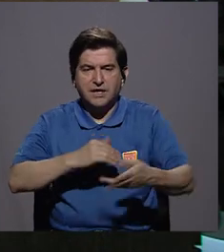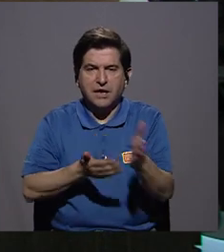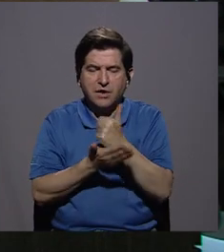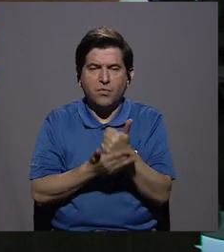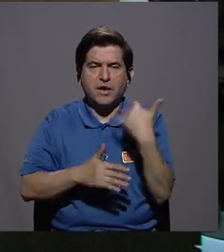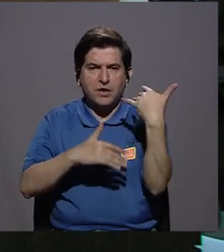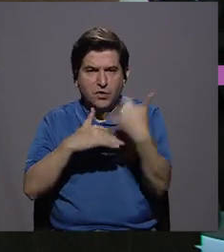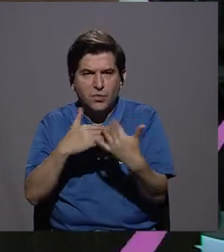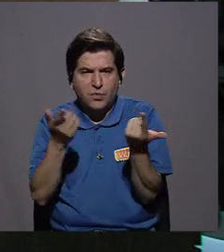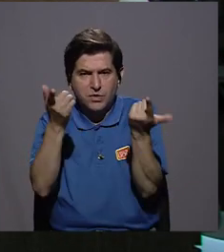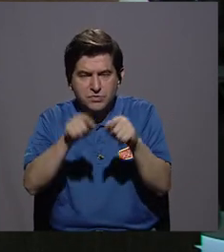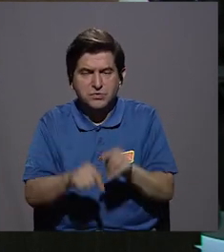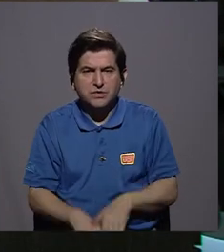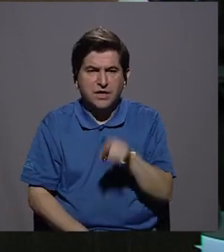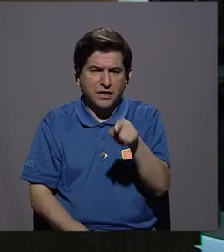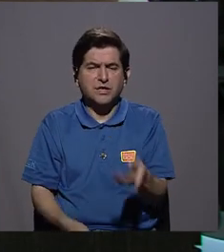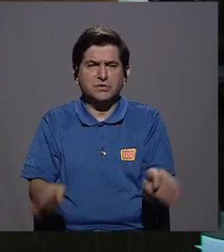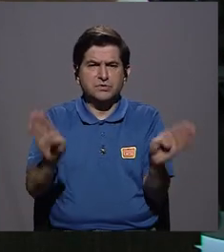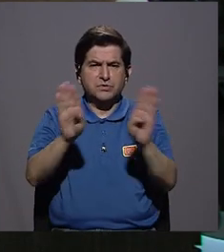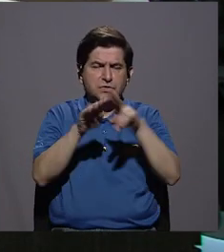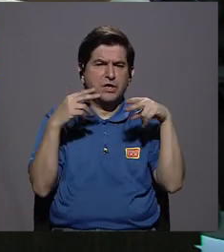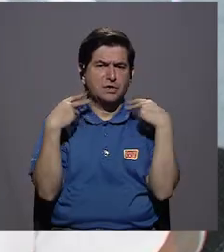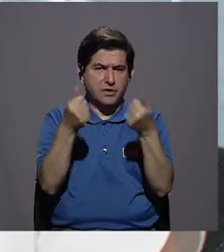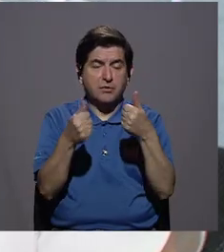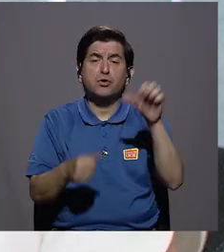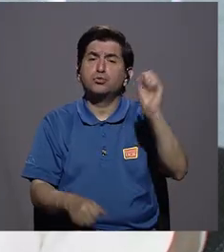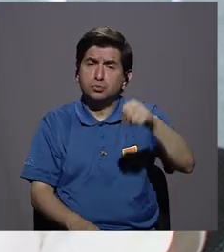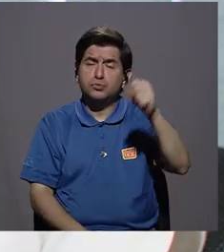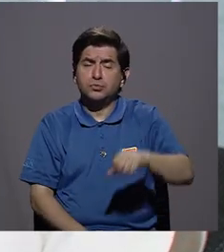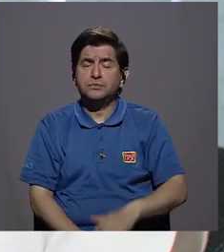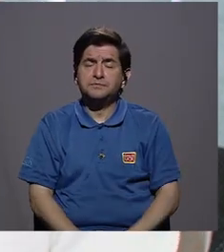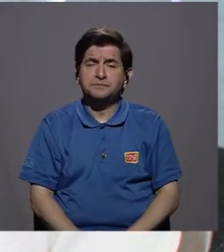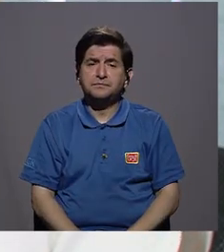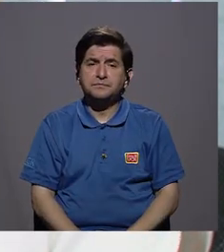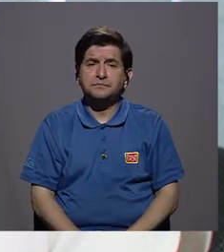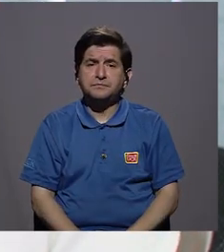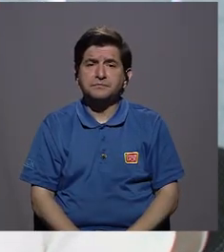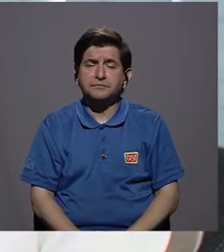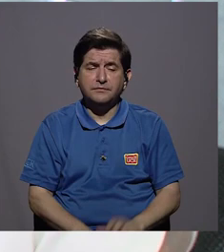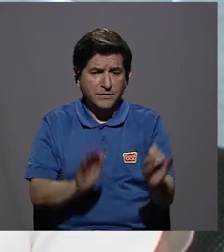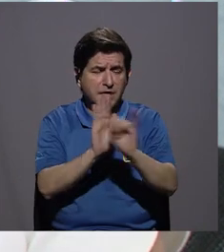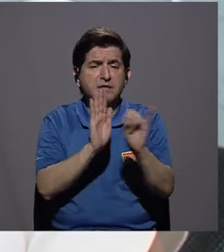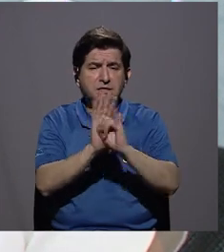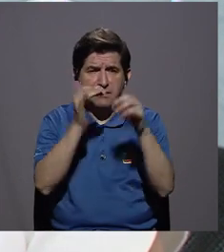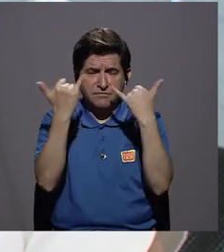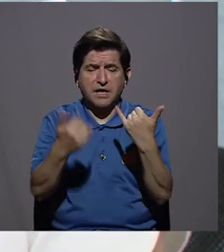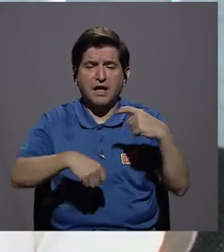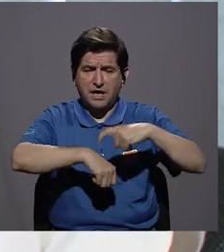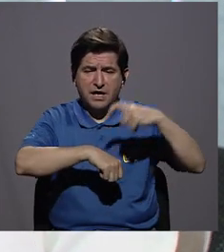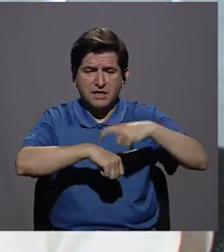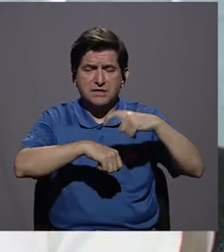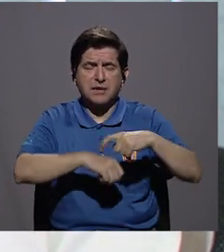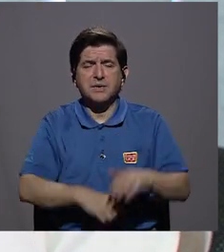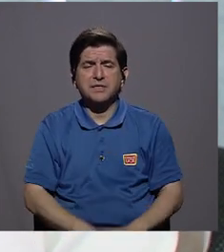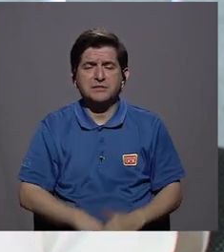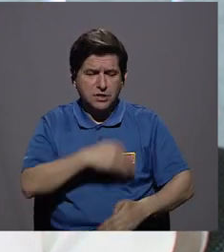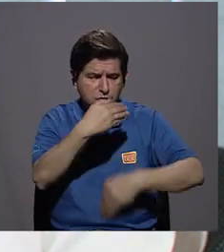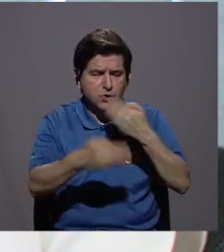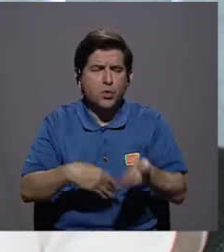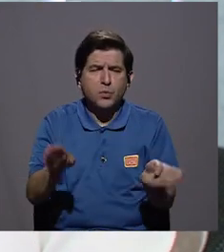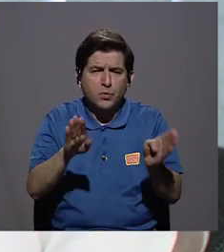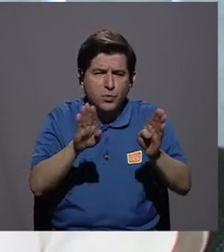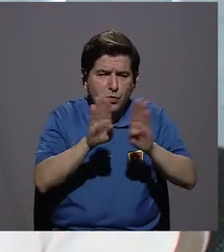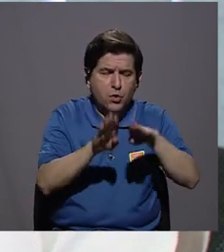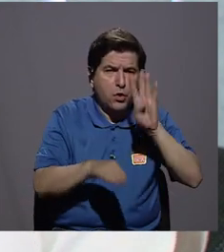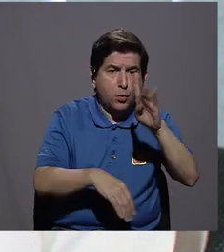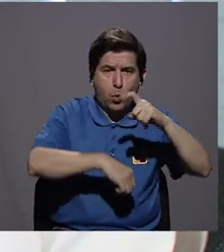alguna herida o así, eso cierra rápido. Claro que sí, claro que sí. Están claramente identificadas las etapas de una cicatrización.